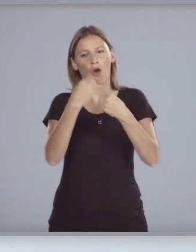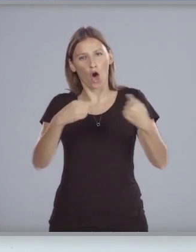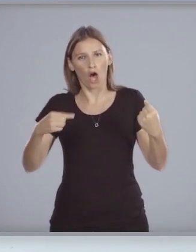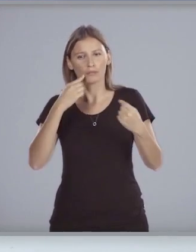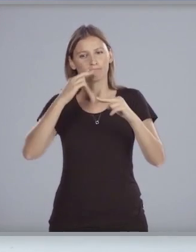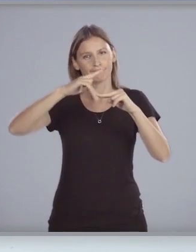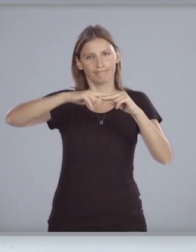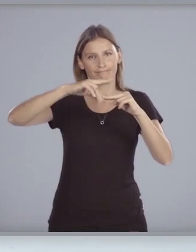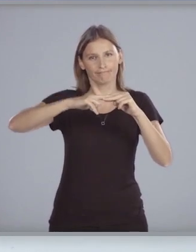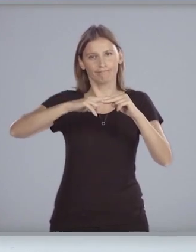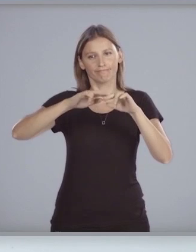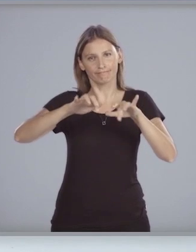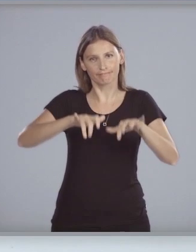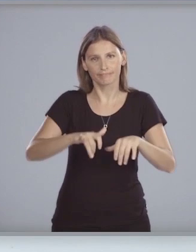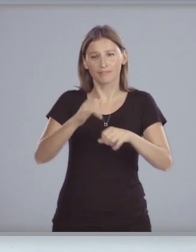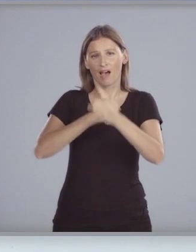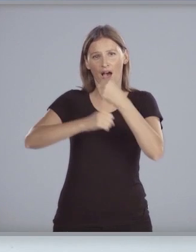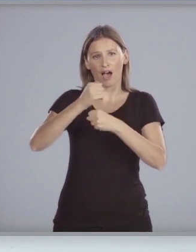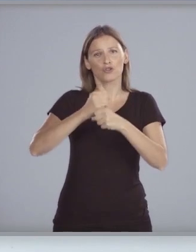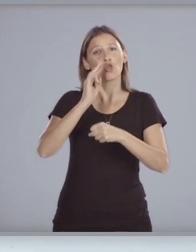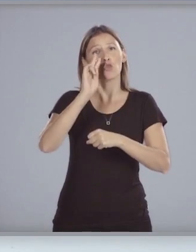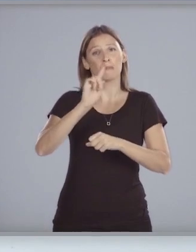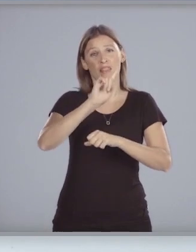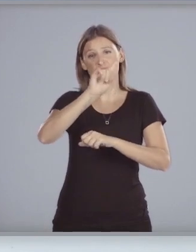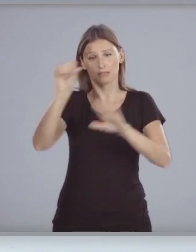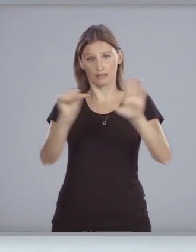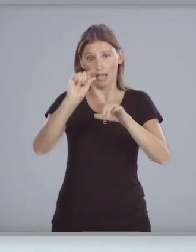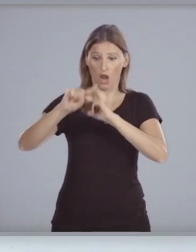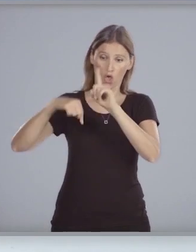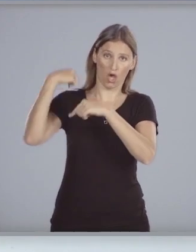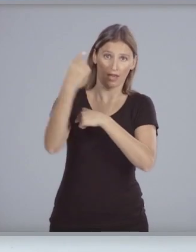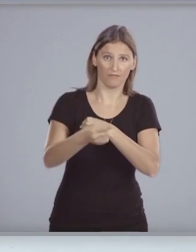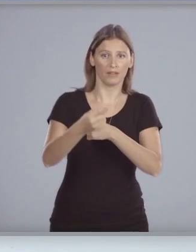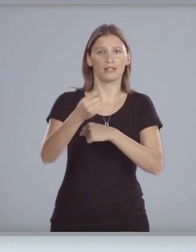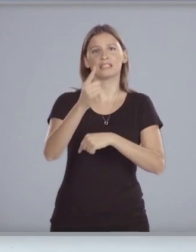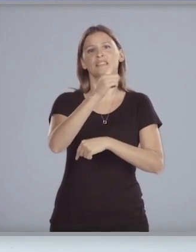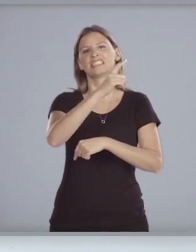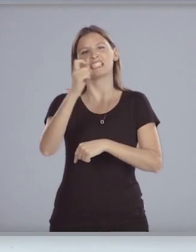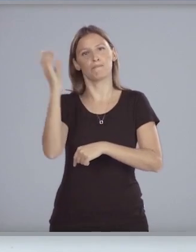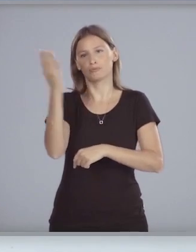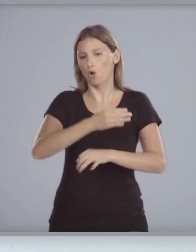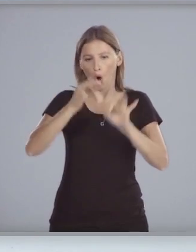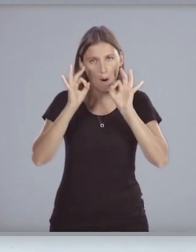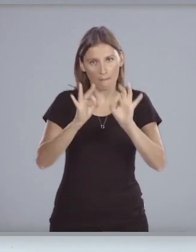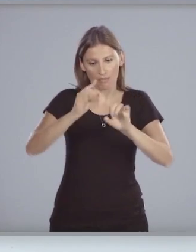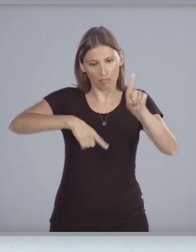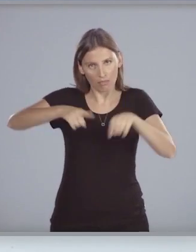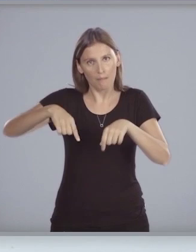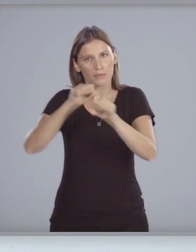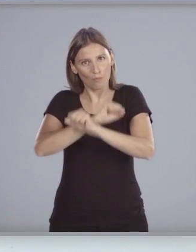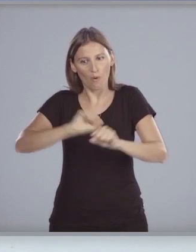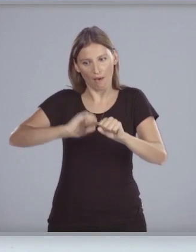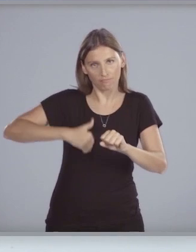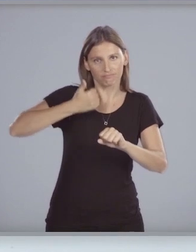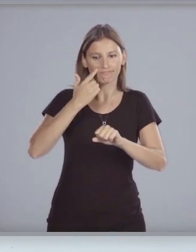electrónico cuando en el año 2016 el año que viene el 100% de los trámites puedan